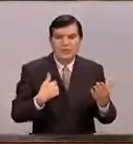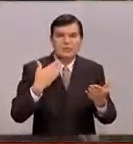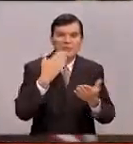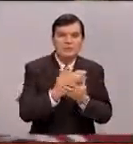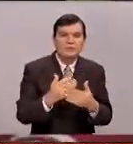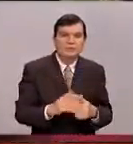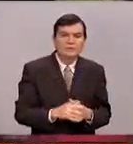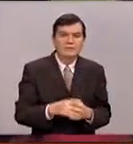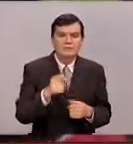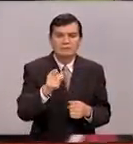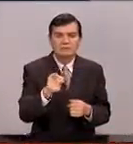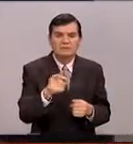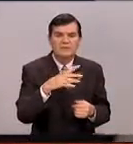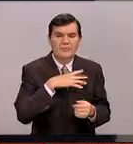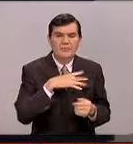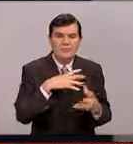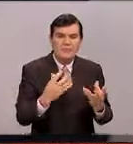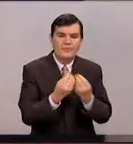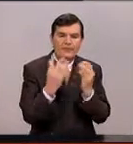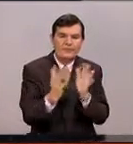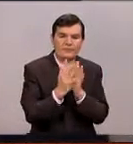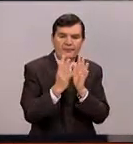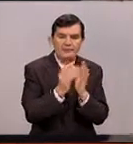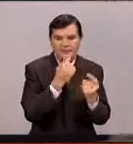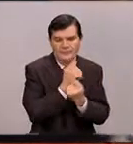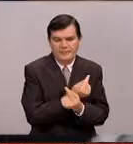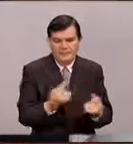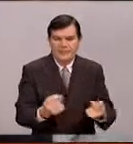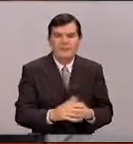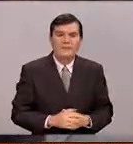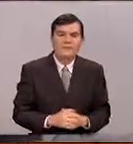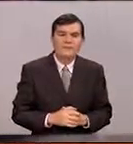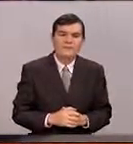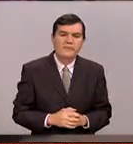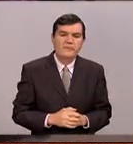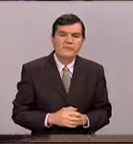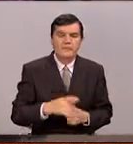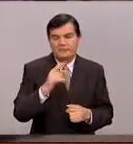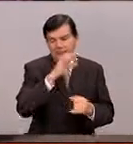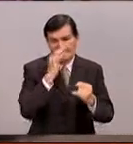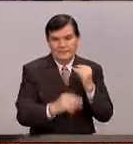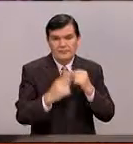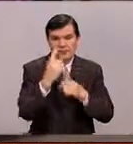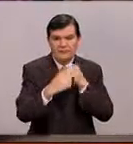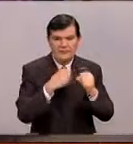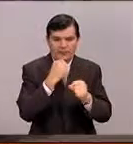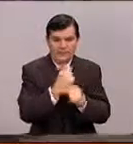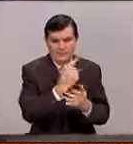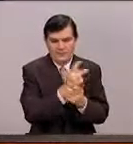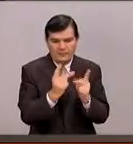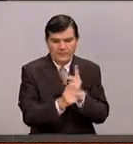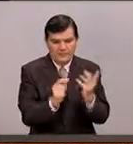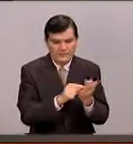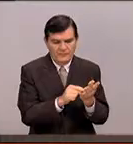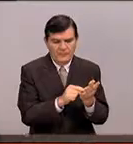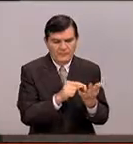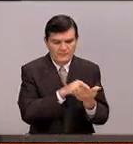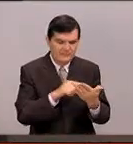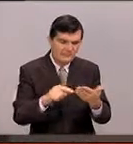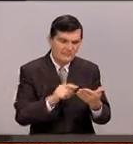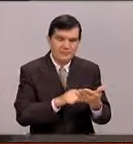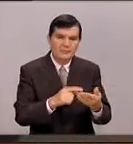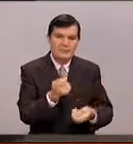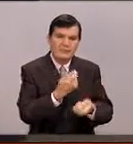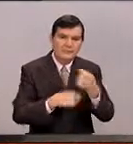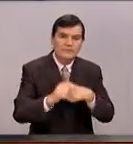que participan los niños y las niñas. Y al final del año este pasaporte se canjea, pues siempre